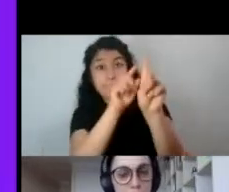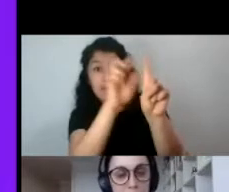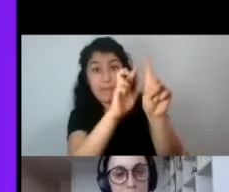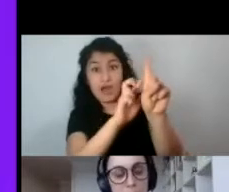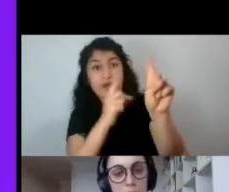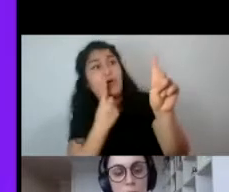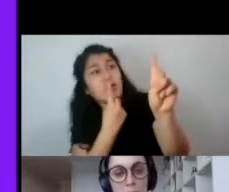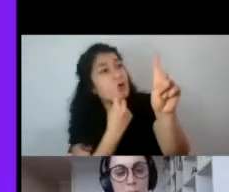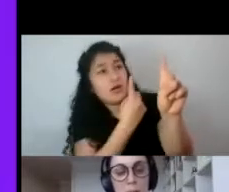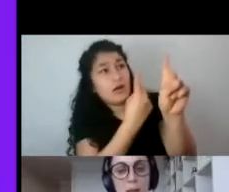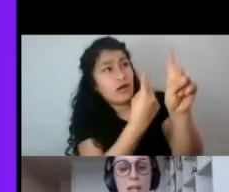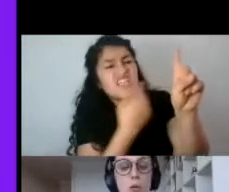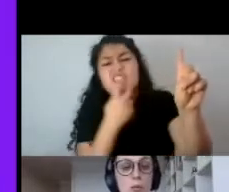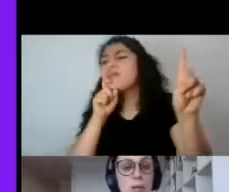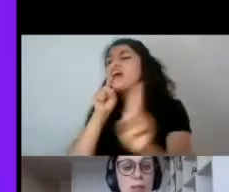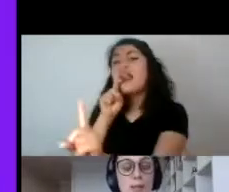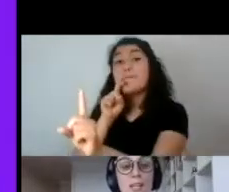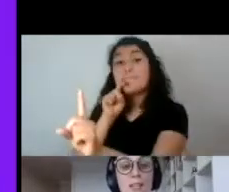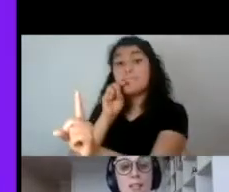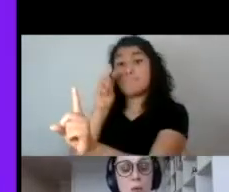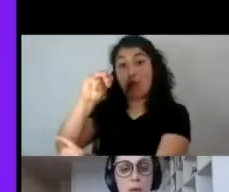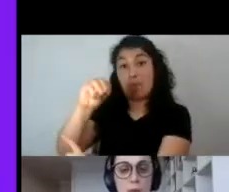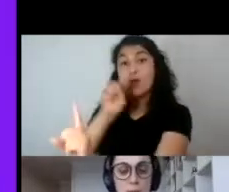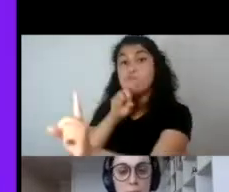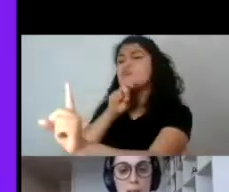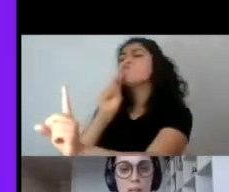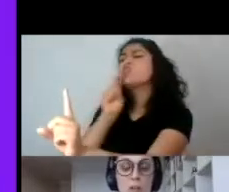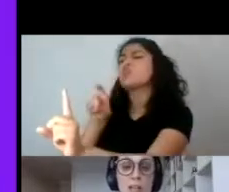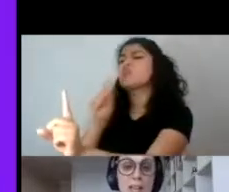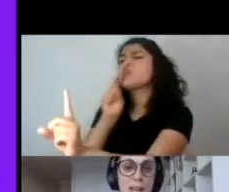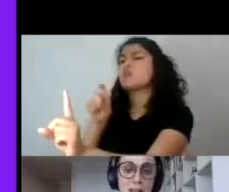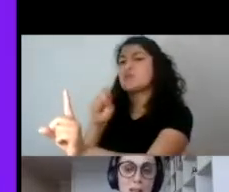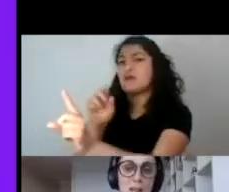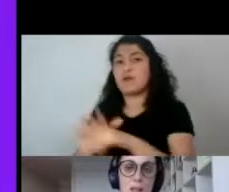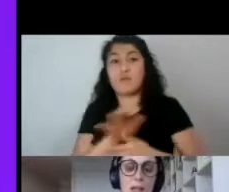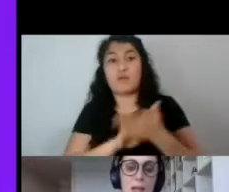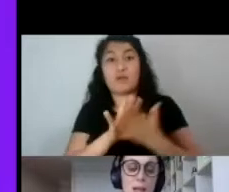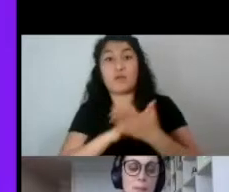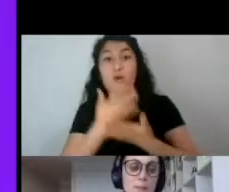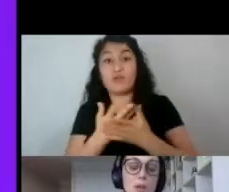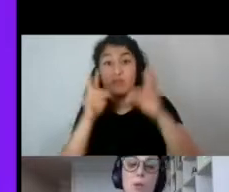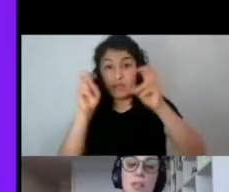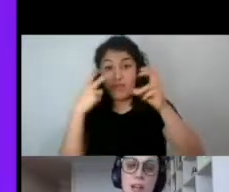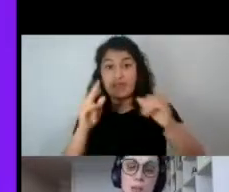critica constantemente a su mamá, e incluso antes de irse a los juegos del hambre no delega el cuidado de